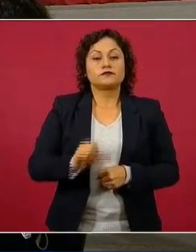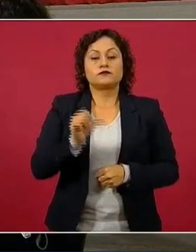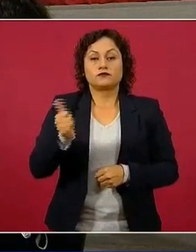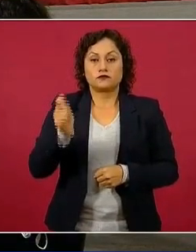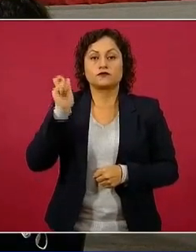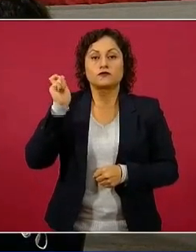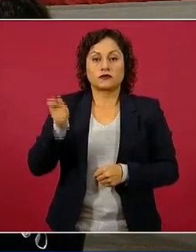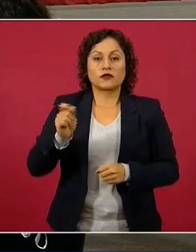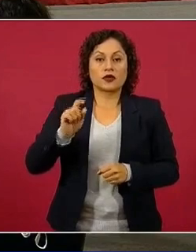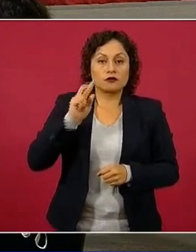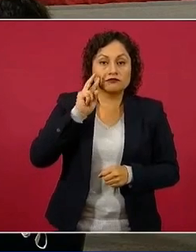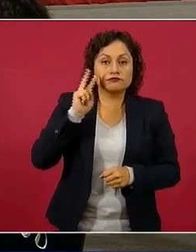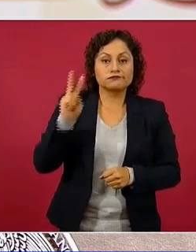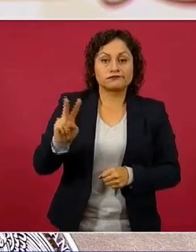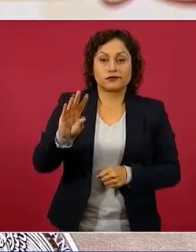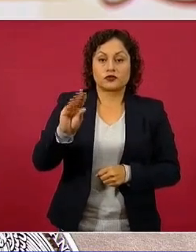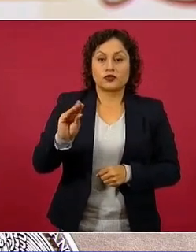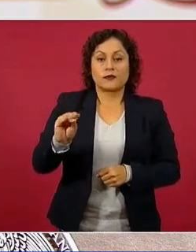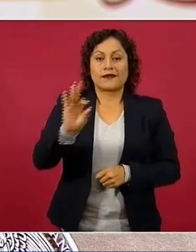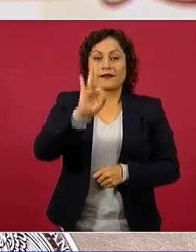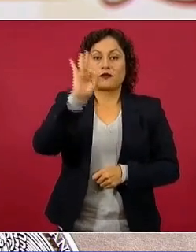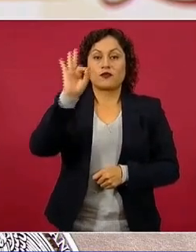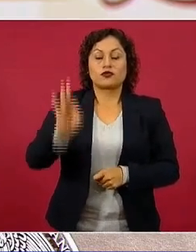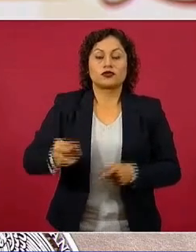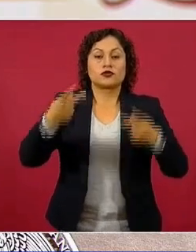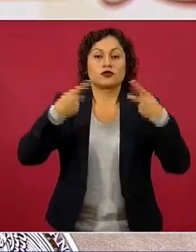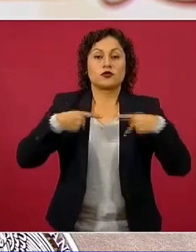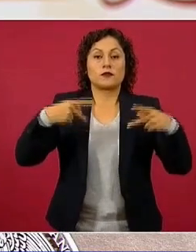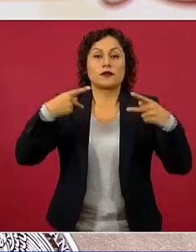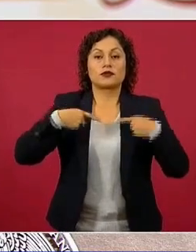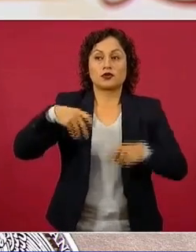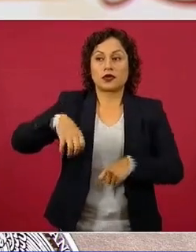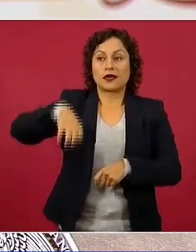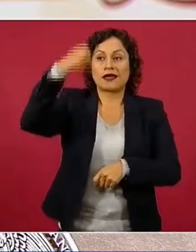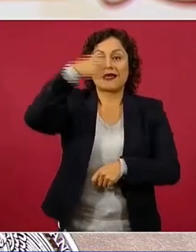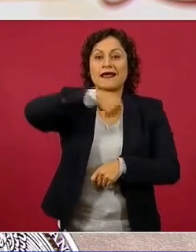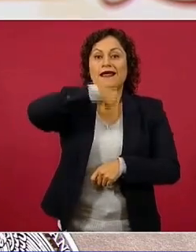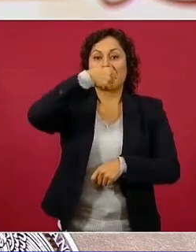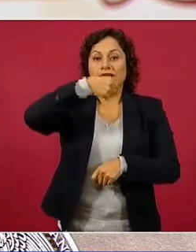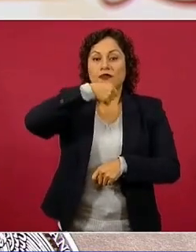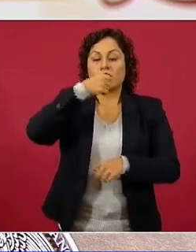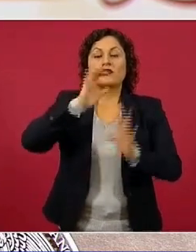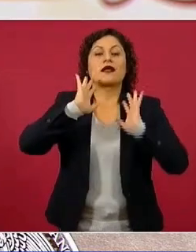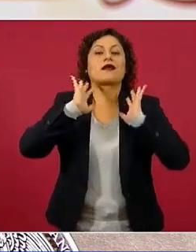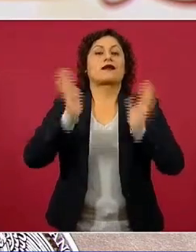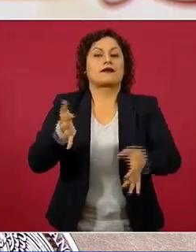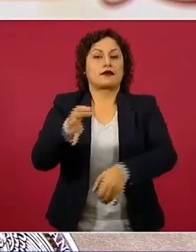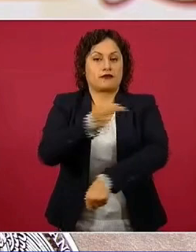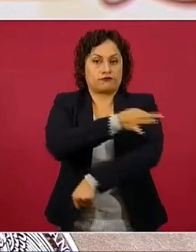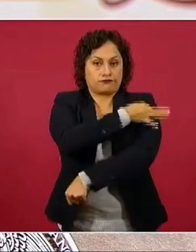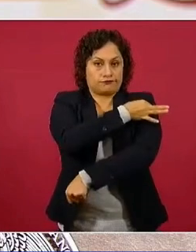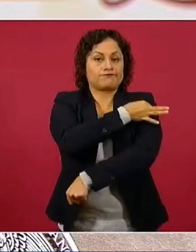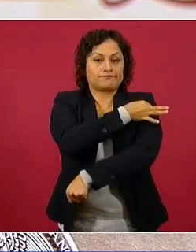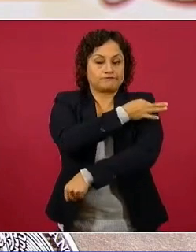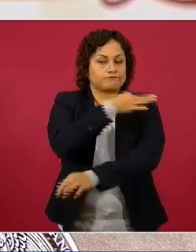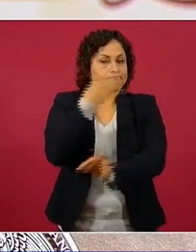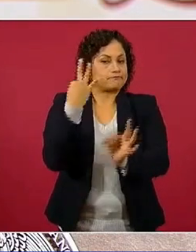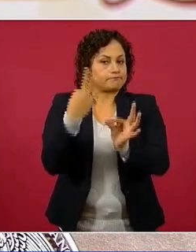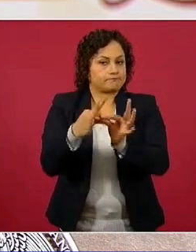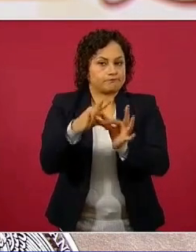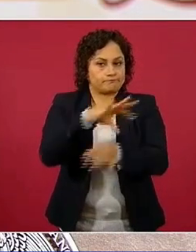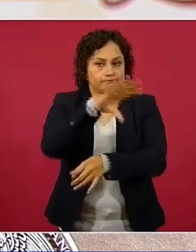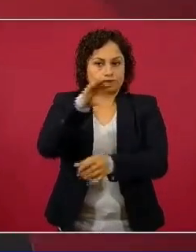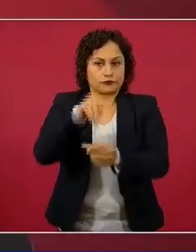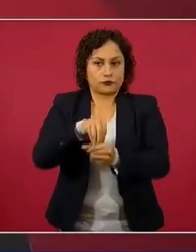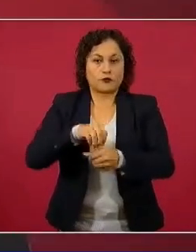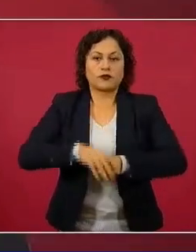90 por ciento. 90 por ciento de las personas adultas en México tienen vacuna contra COVID y están protegidas.